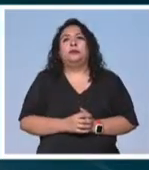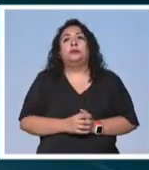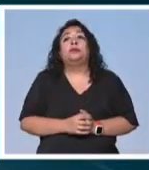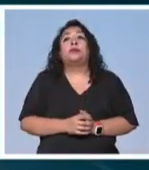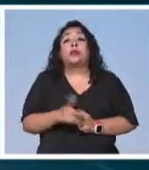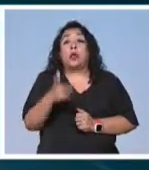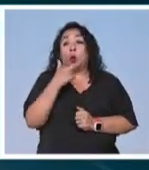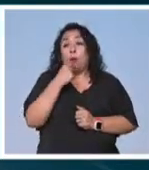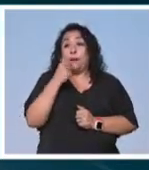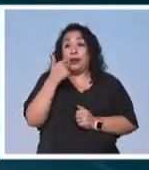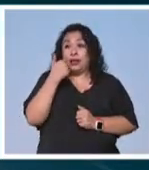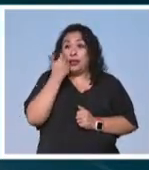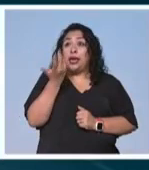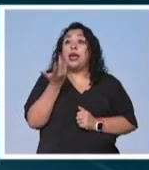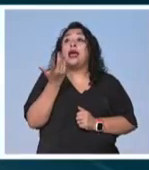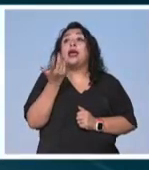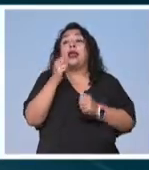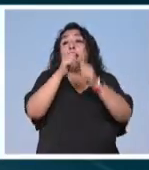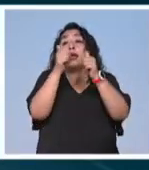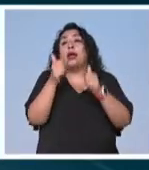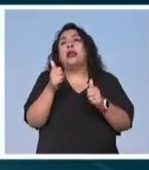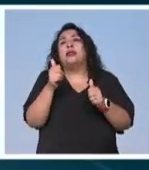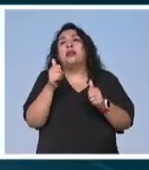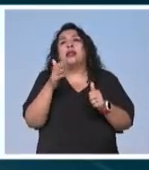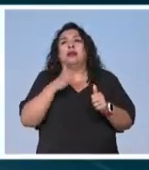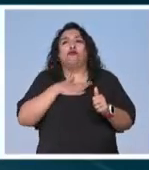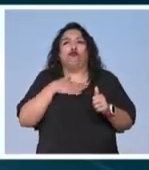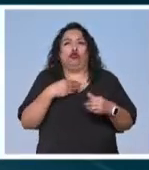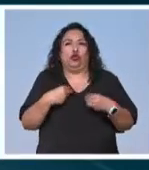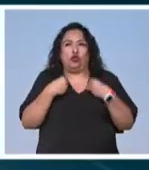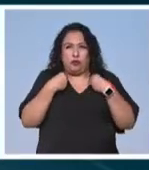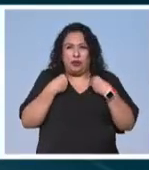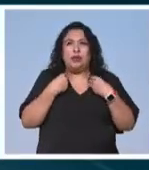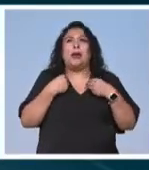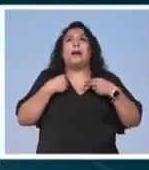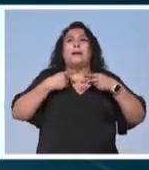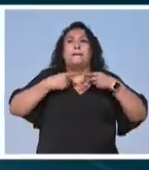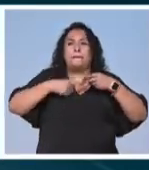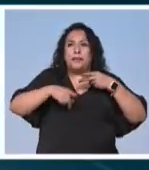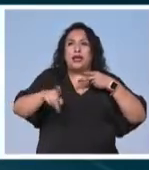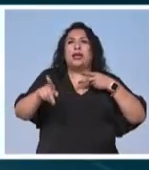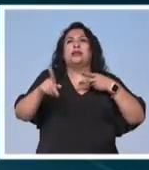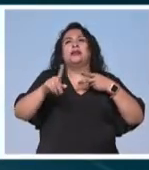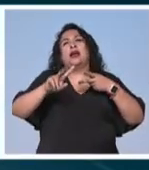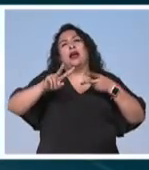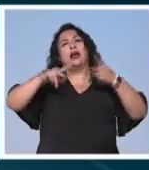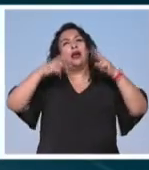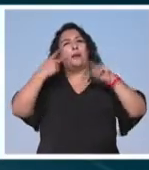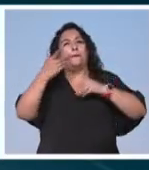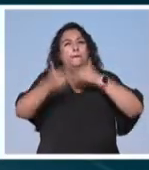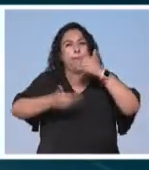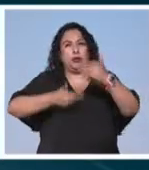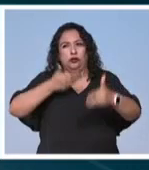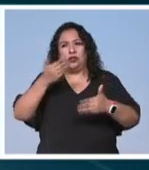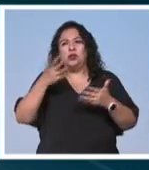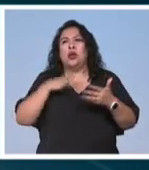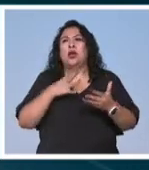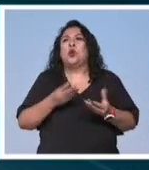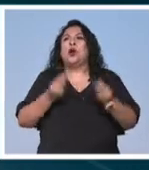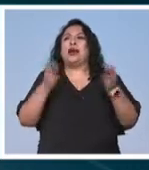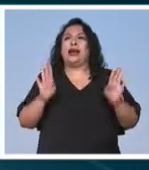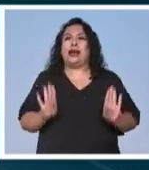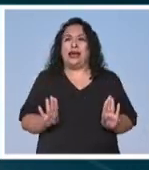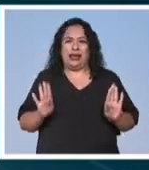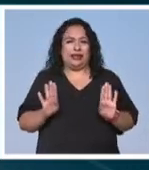el artista busca construir obras con tintes autobiográficos que comienzan contrario a todo proceso con una cantidad de